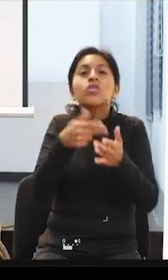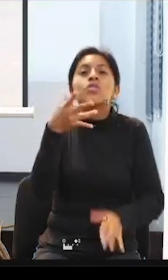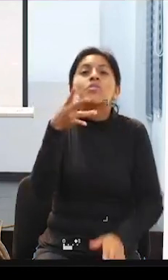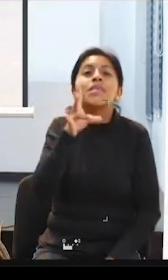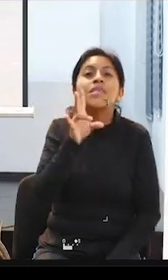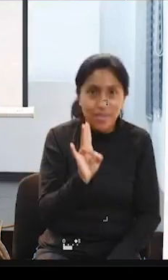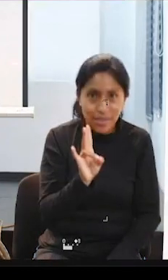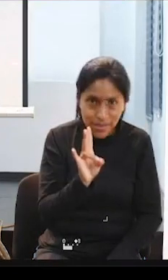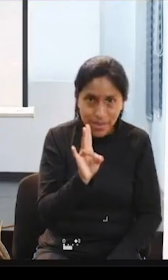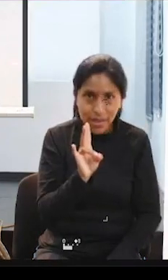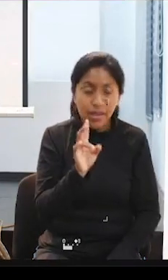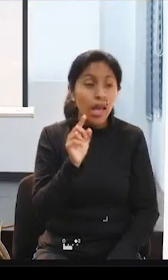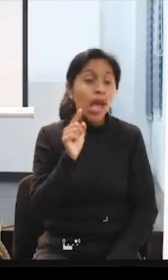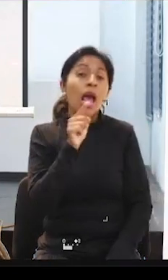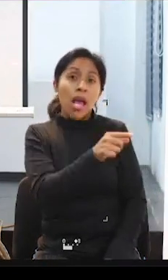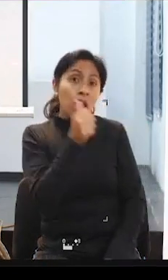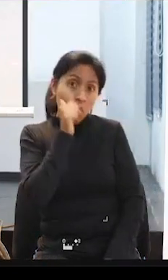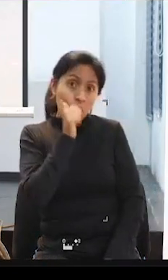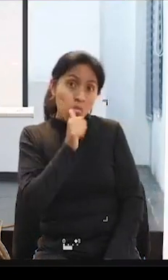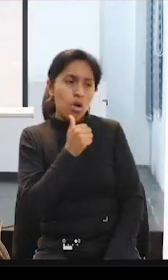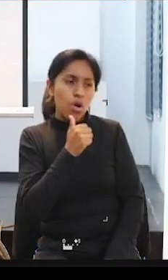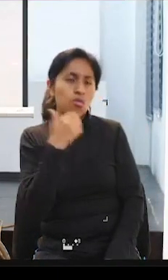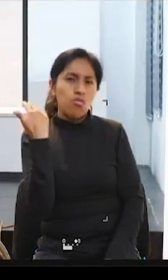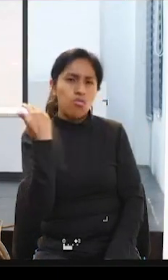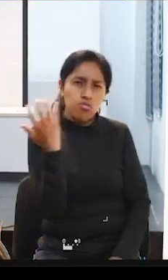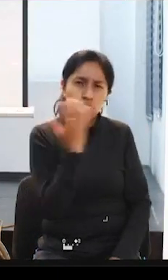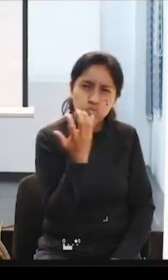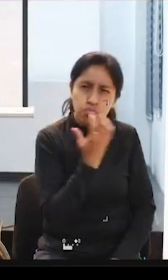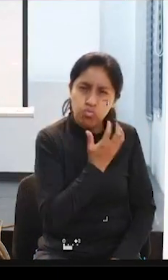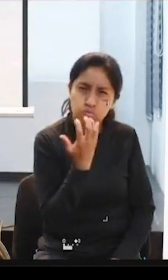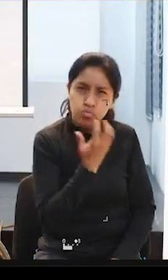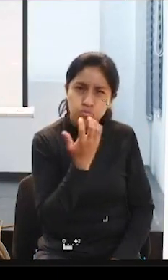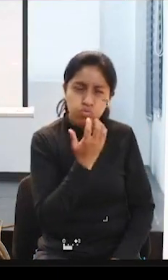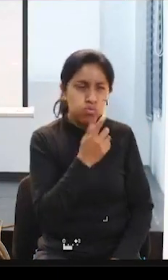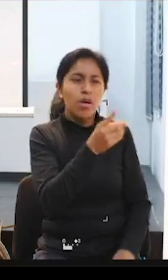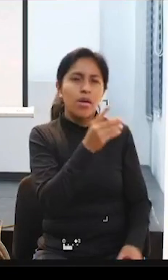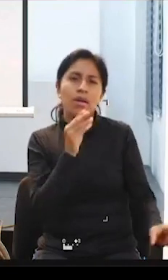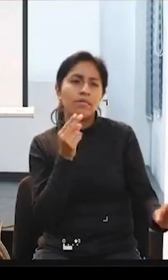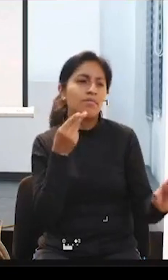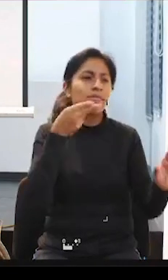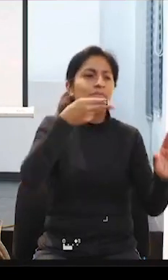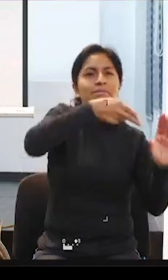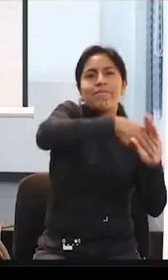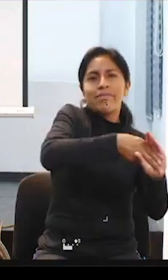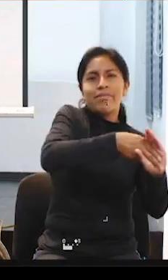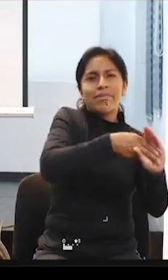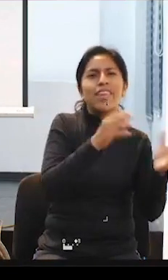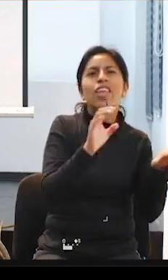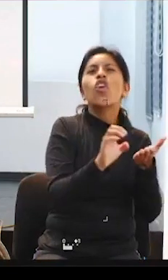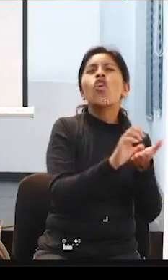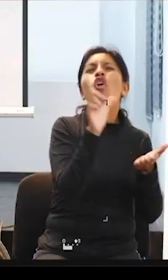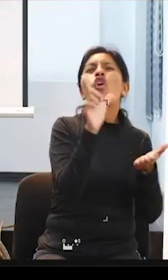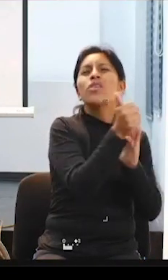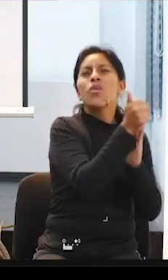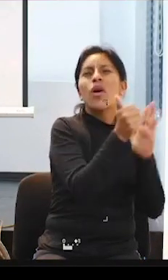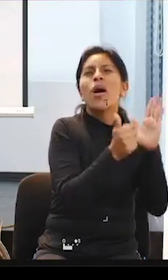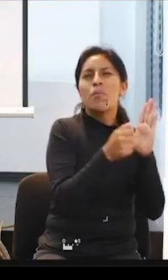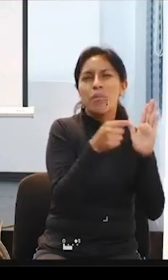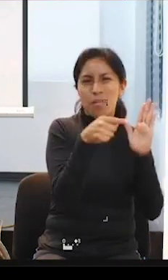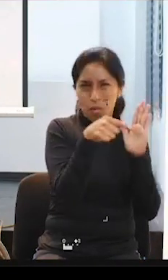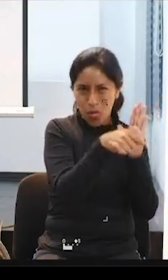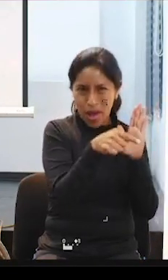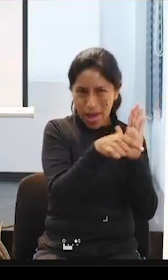un reconocimiento al mérito académico y se incorporó al Colegio de Abogados de Costa Rica en abril del 2018, en su primera